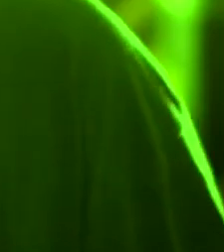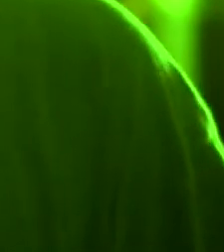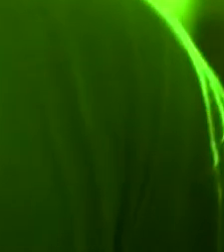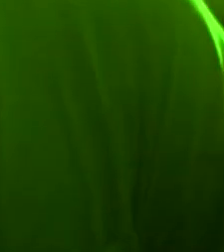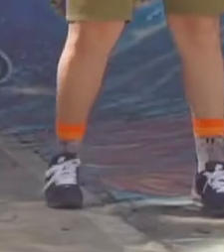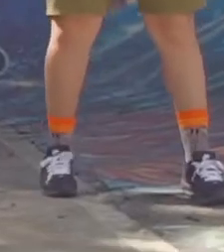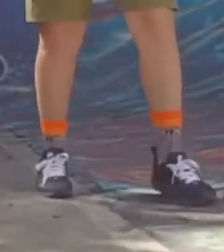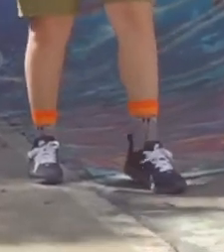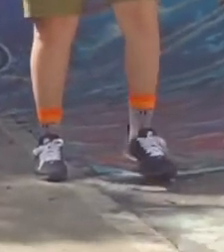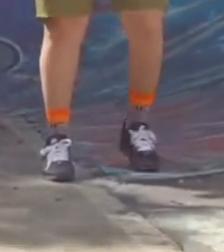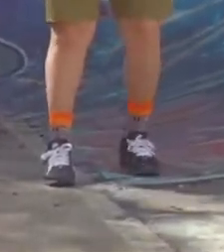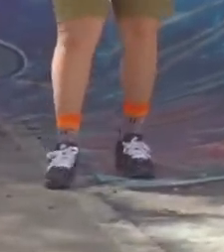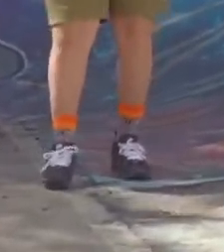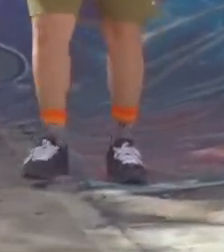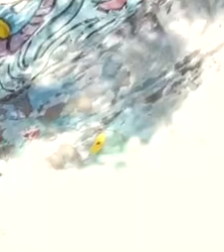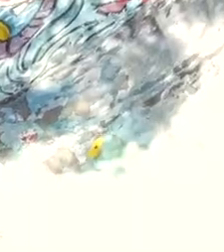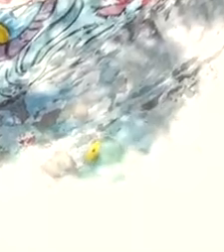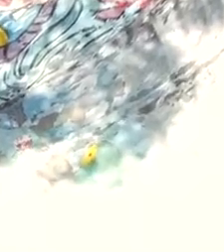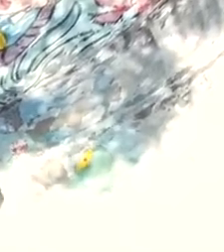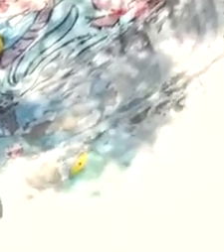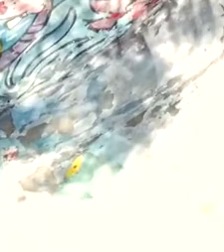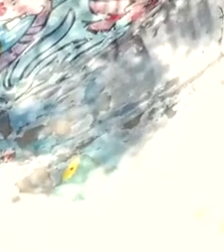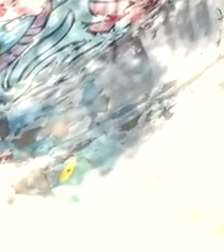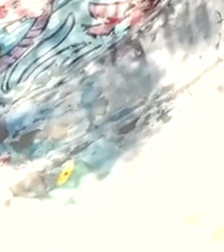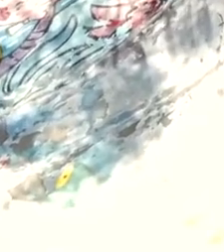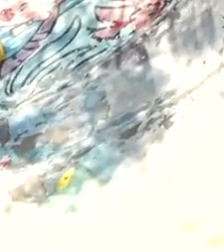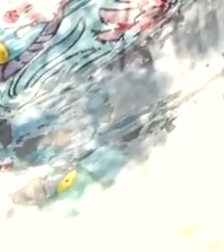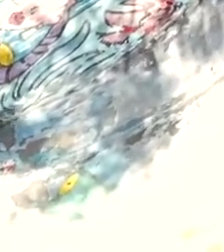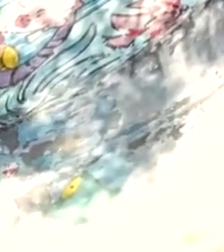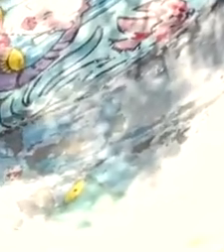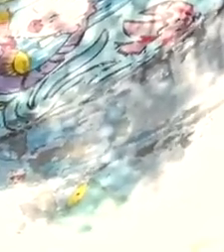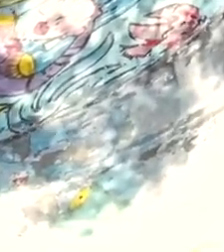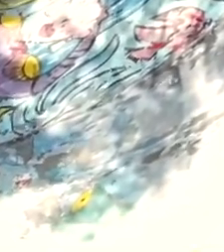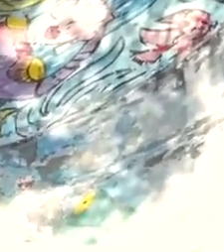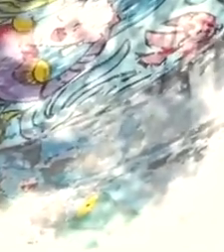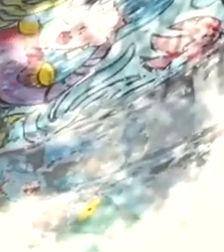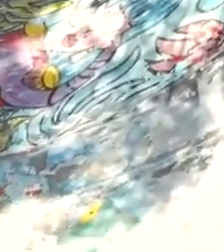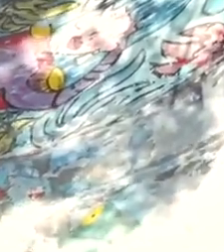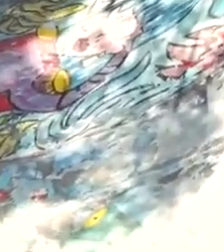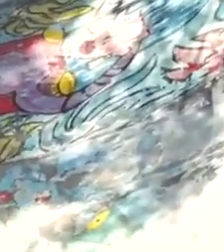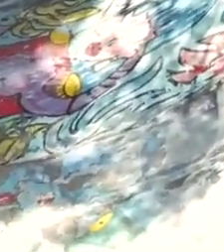cuido es colectivo, porque si me cuido te cuido.